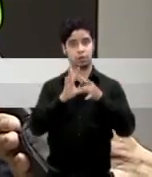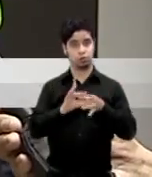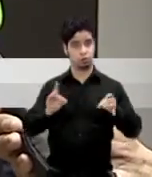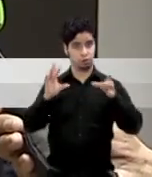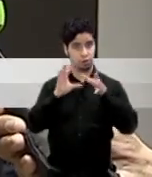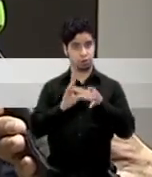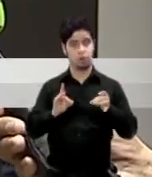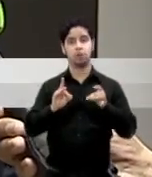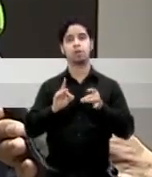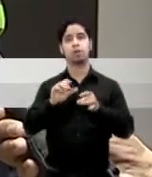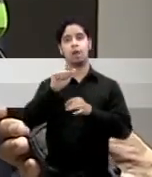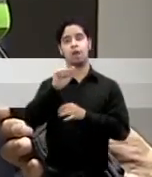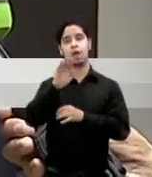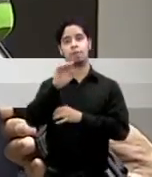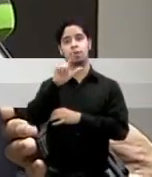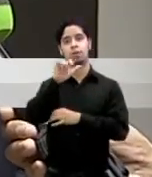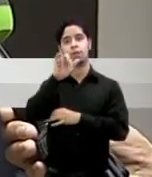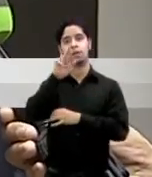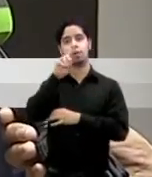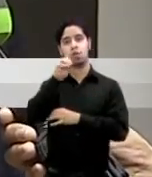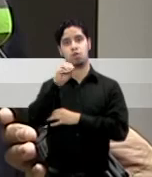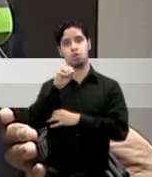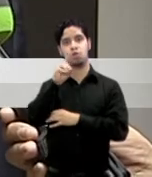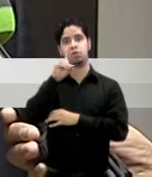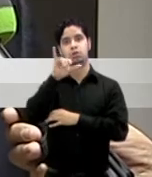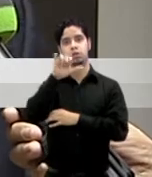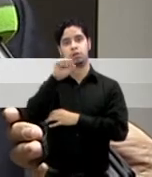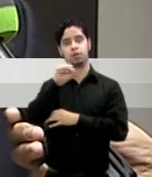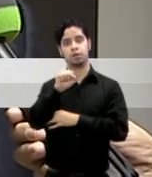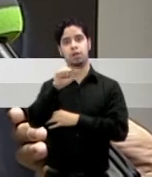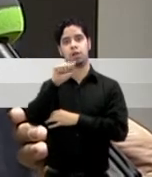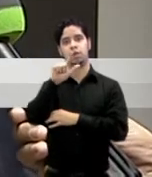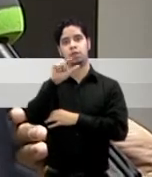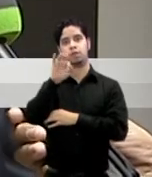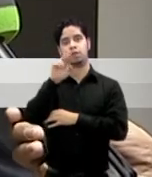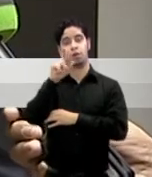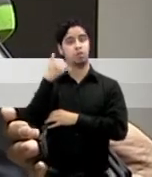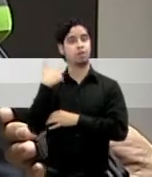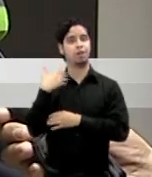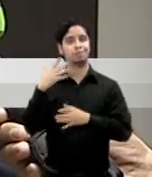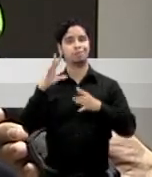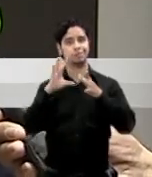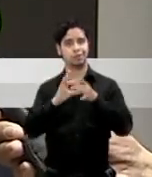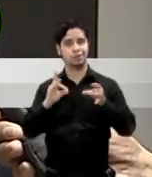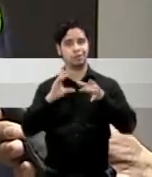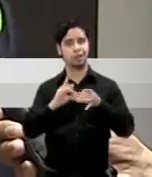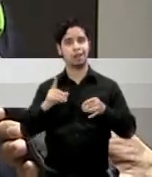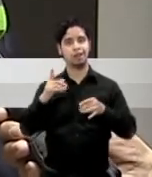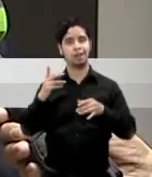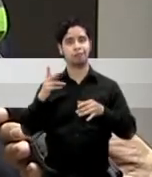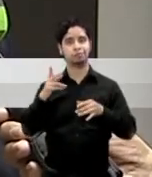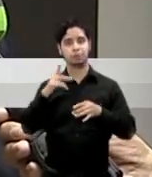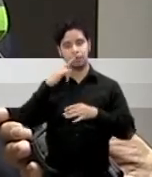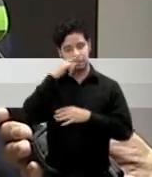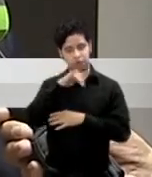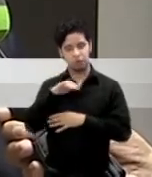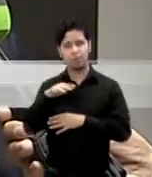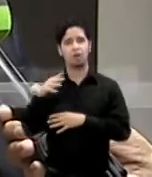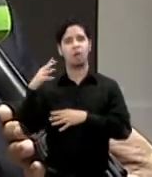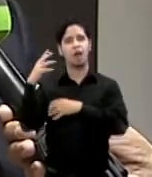dejó en la historia de los niños de los campos de puerto rico más o menos para la década de los 40